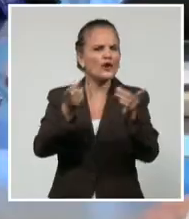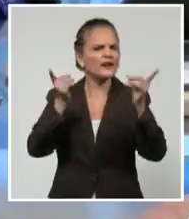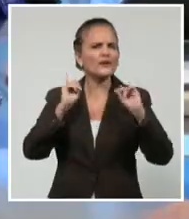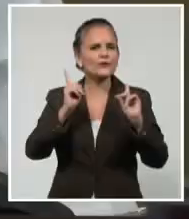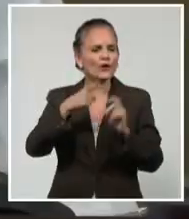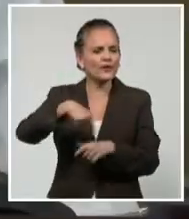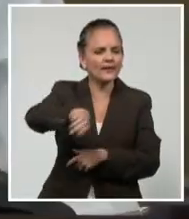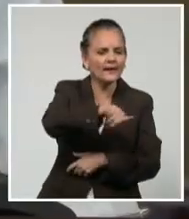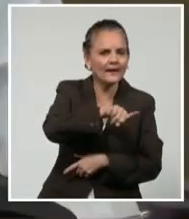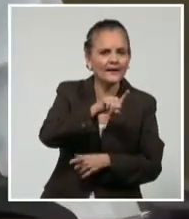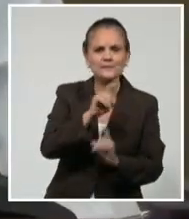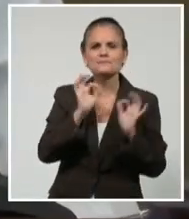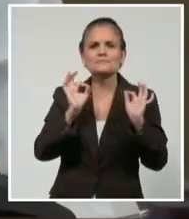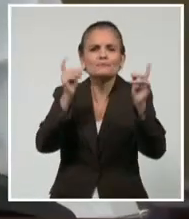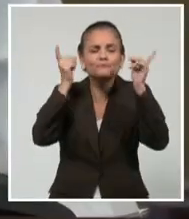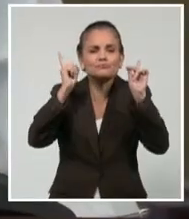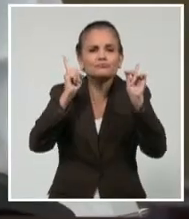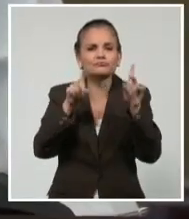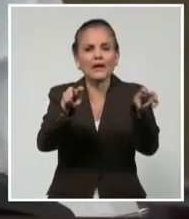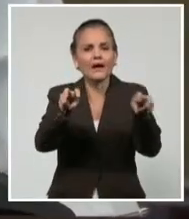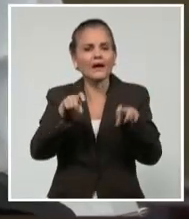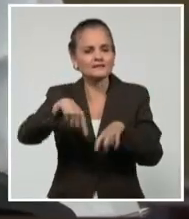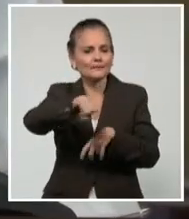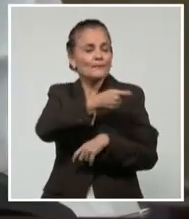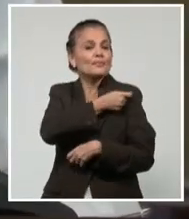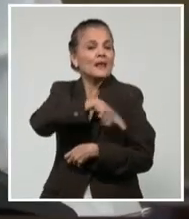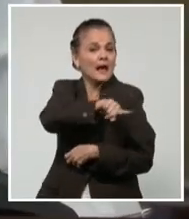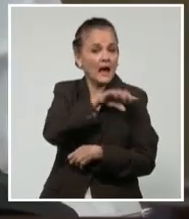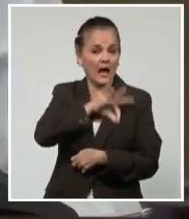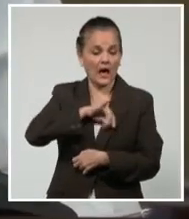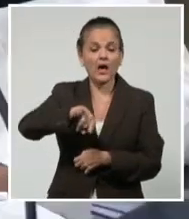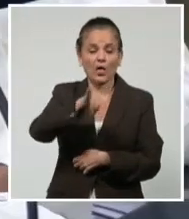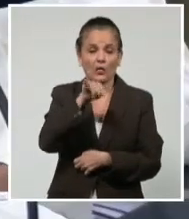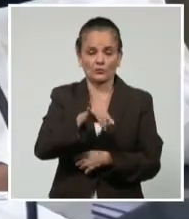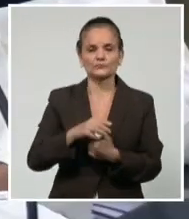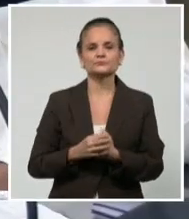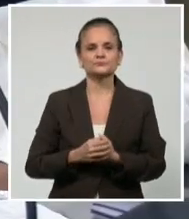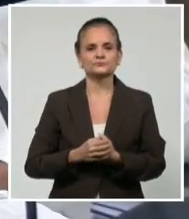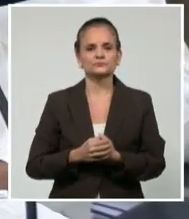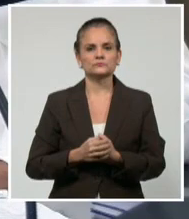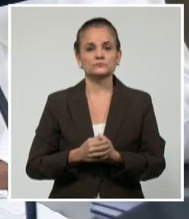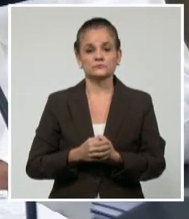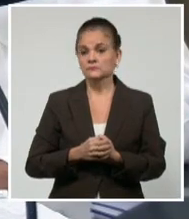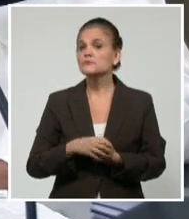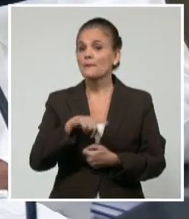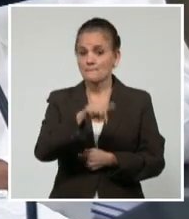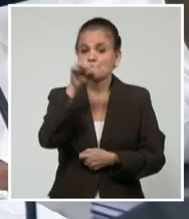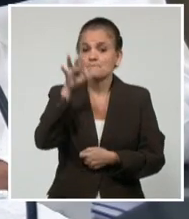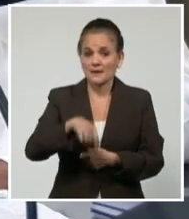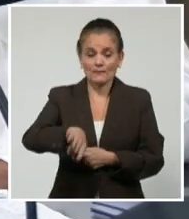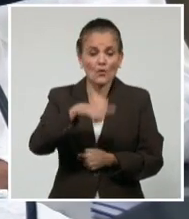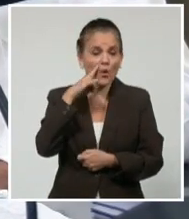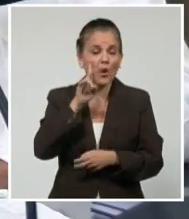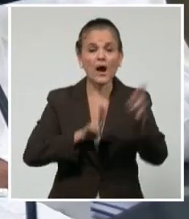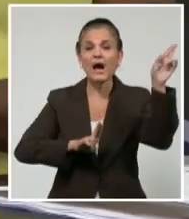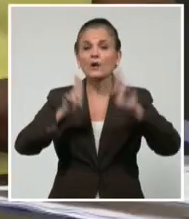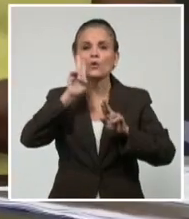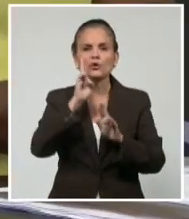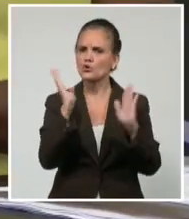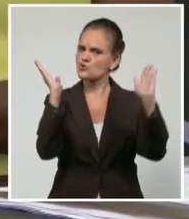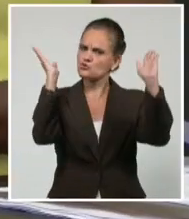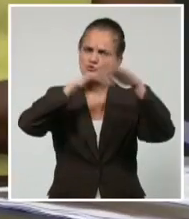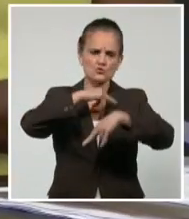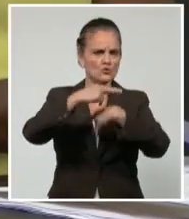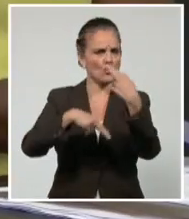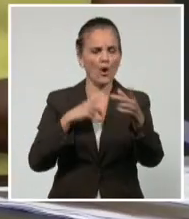delegado a sus electores en lo que resta del presente año y al respecto acordó no efectuarlas, atendiendo a la situación